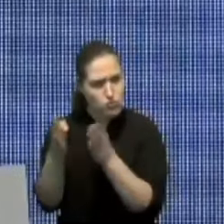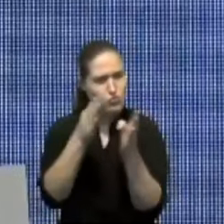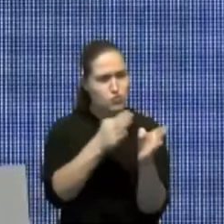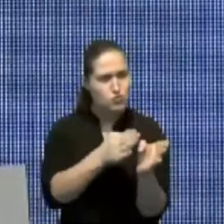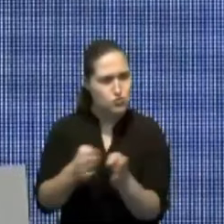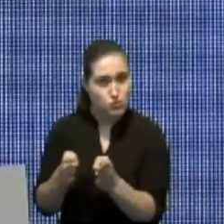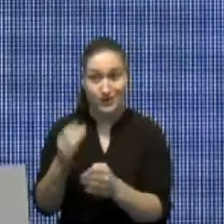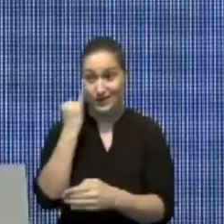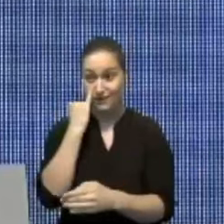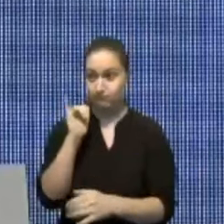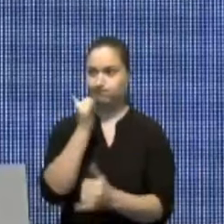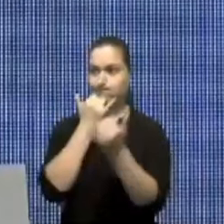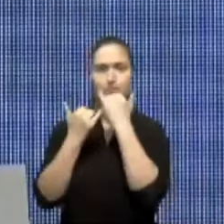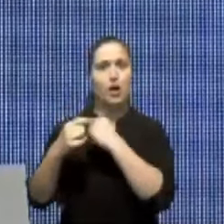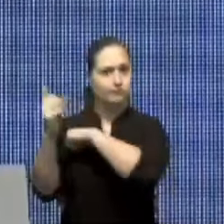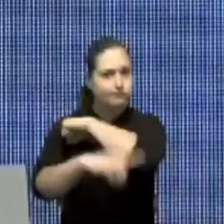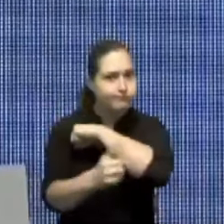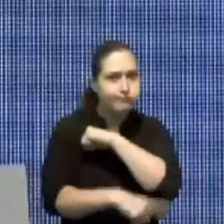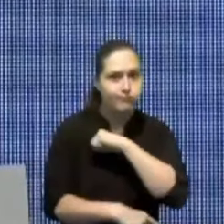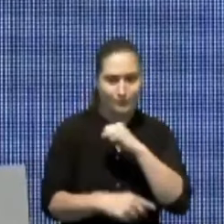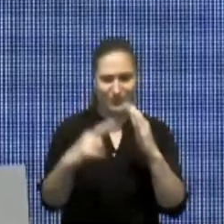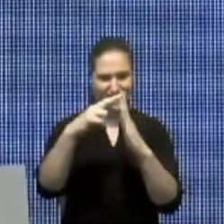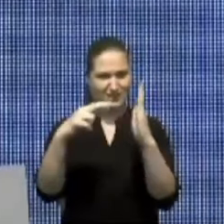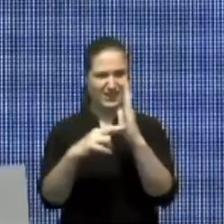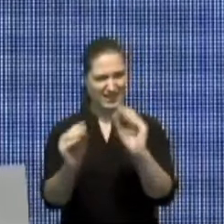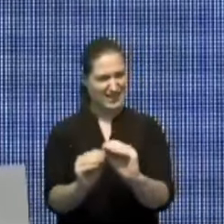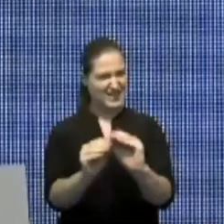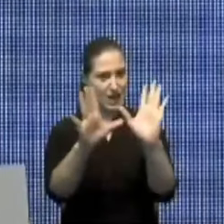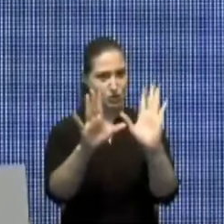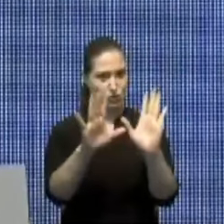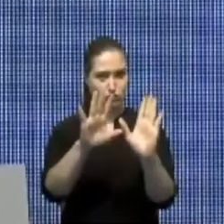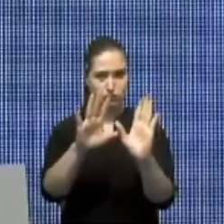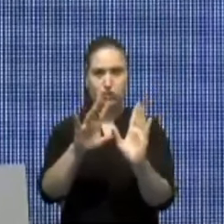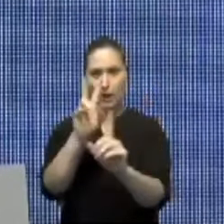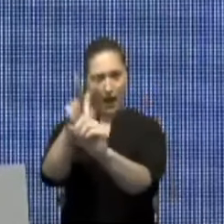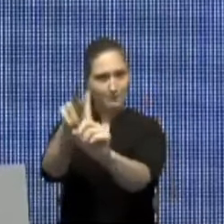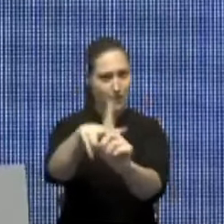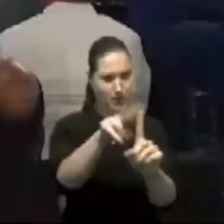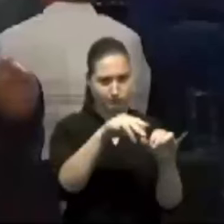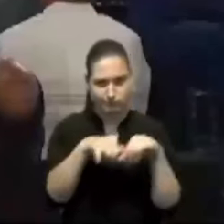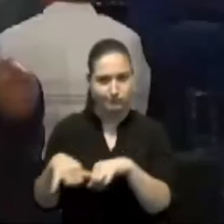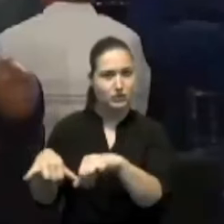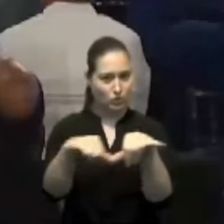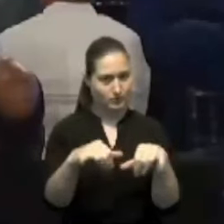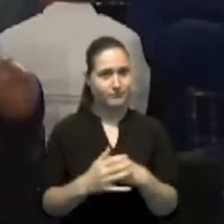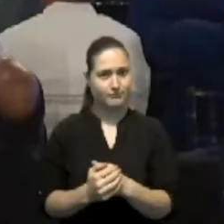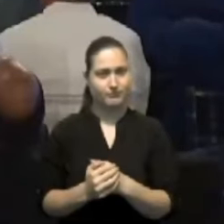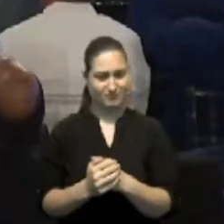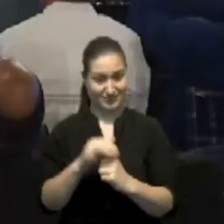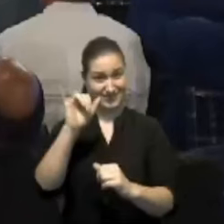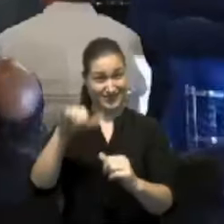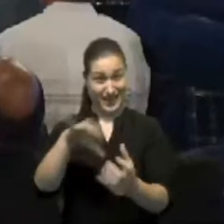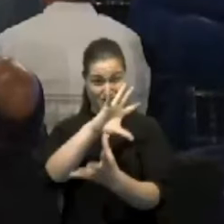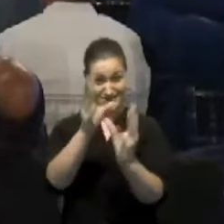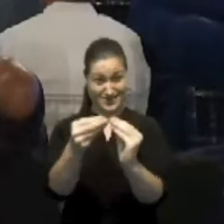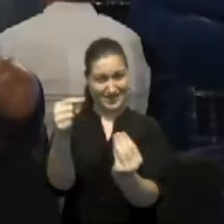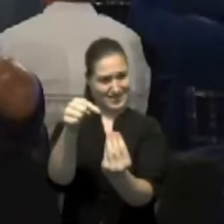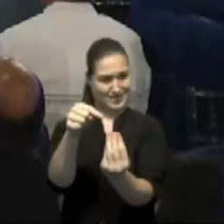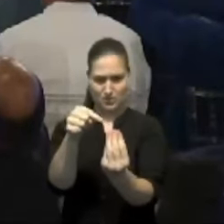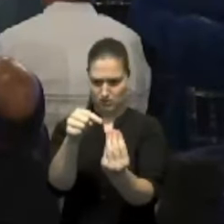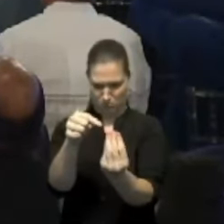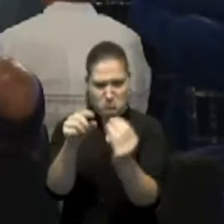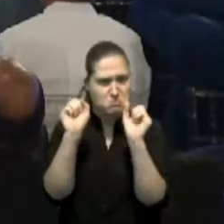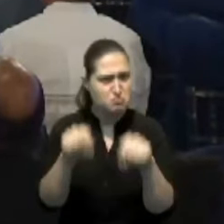consecuencias y reglas claras para todos. Este país que deseamos no solamente es posible,